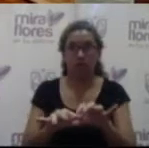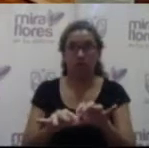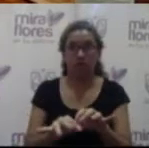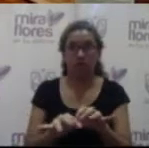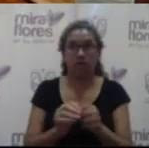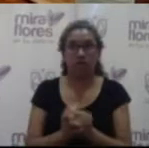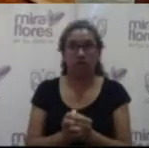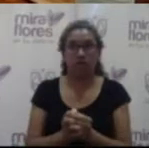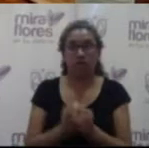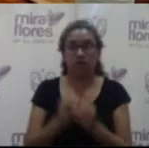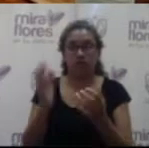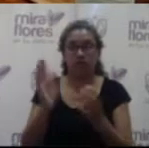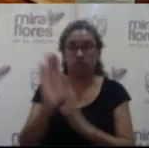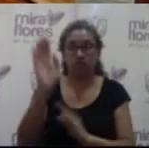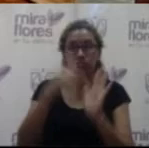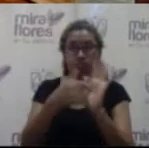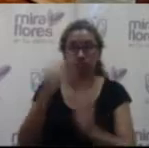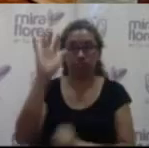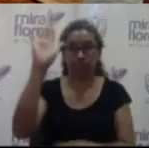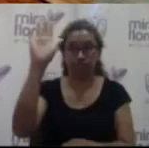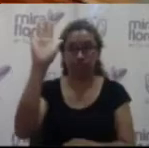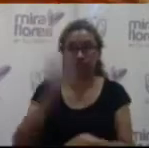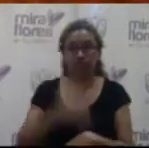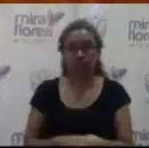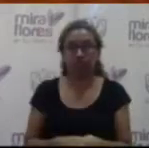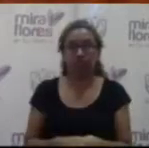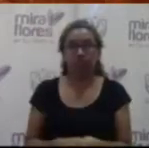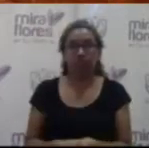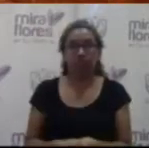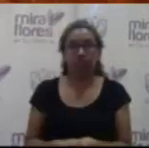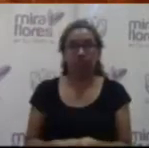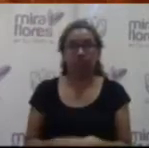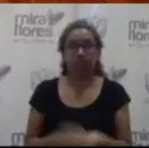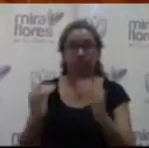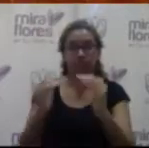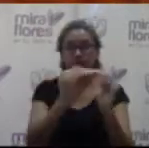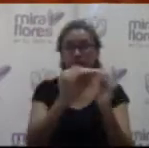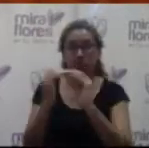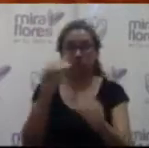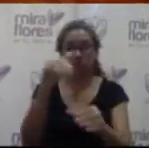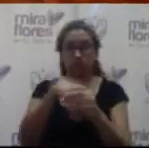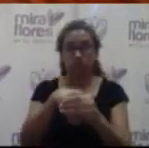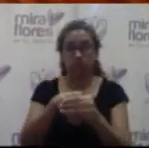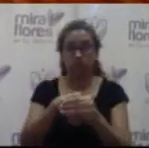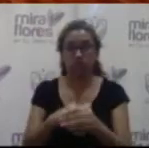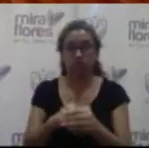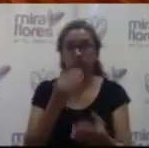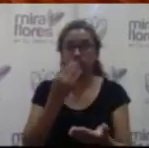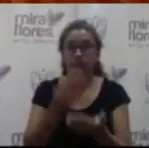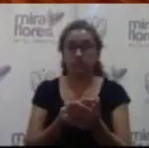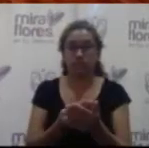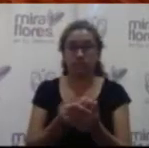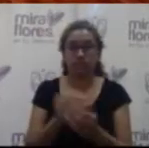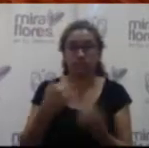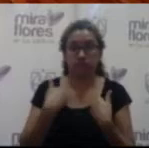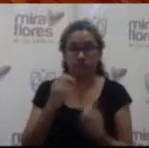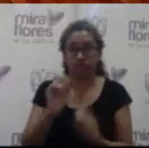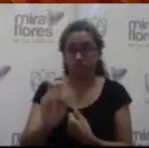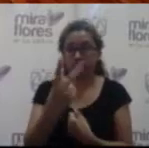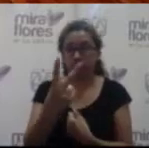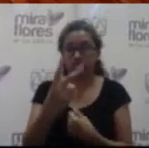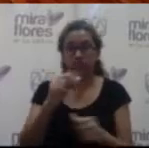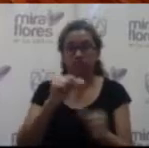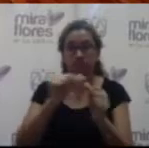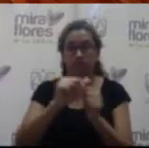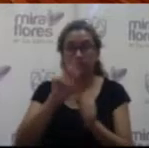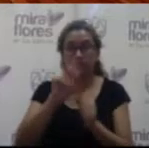en cuestión. Sírvanse a expresarlo en señal de conformidad. Se aprueba por unanimidad de votos. Muchísimas gracias. Tenemos una segunda acta de fecha